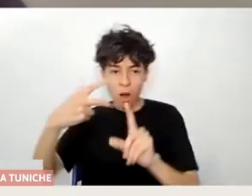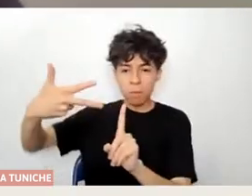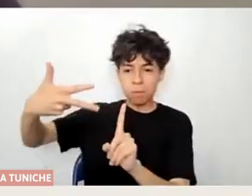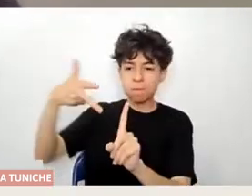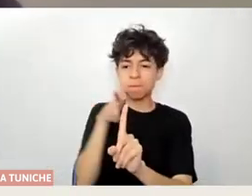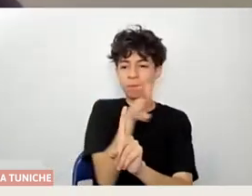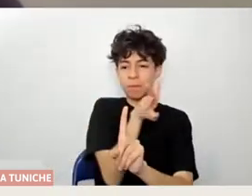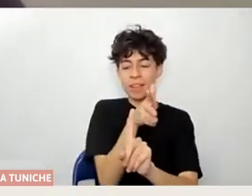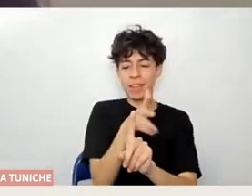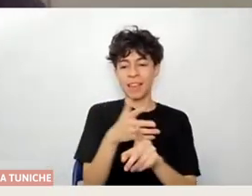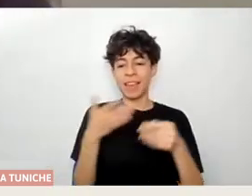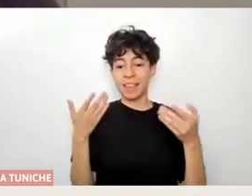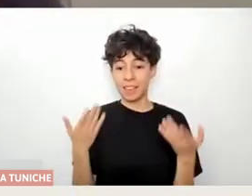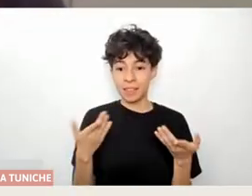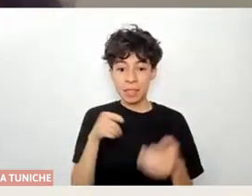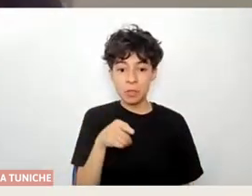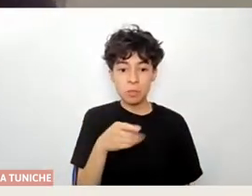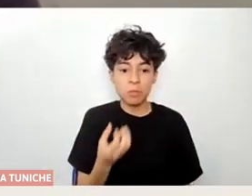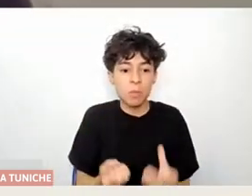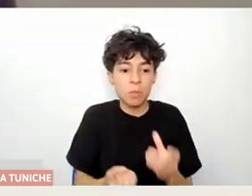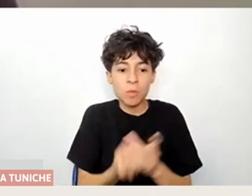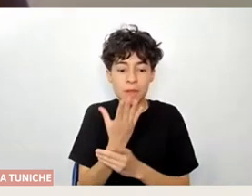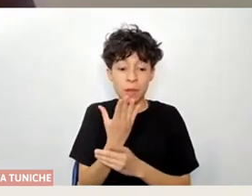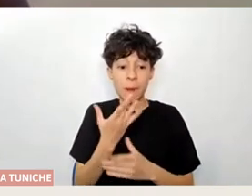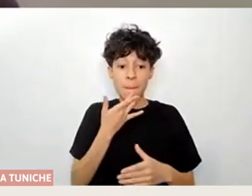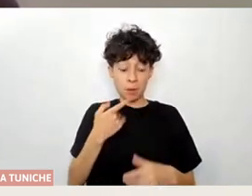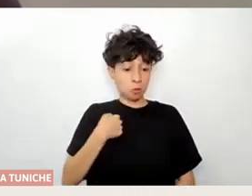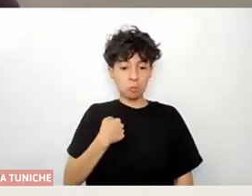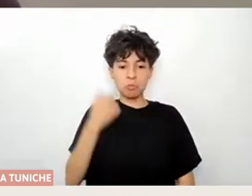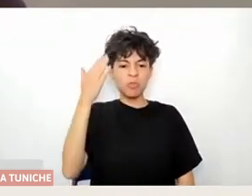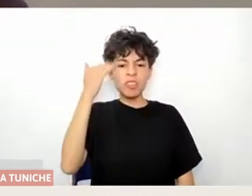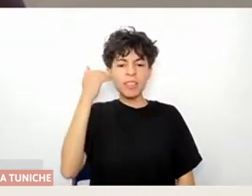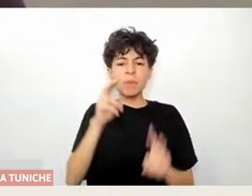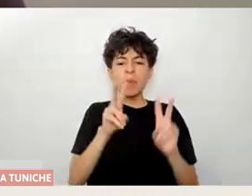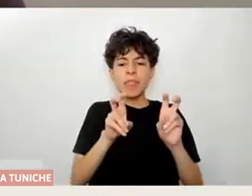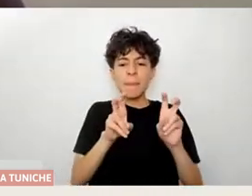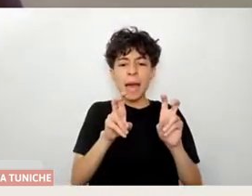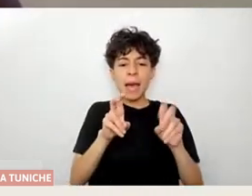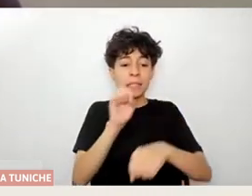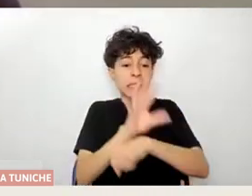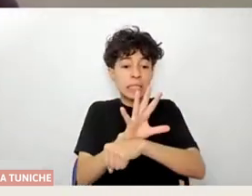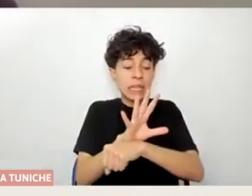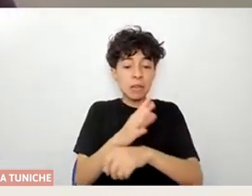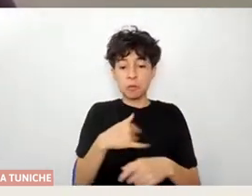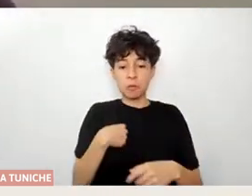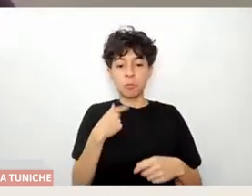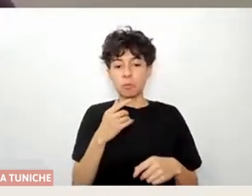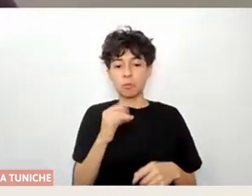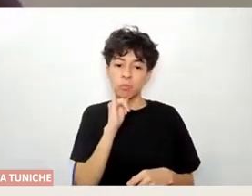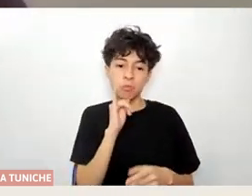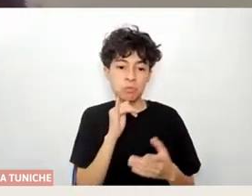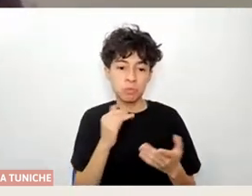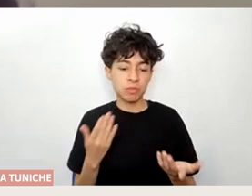porque uno no se maneja en el lenguaje cinematográfico. Y bueno, fue